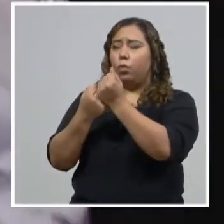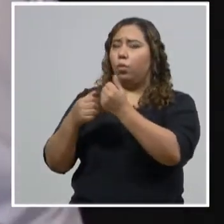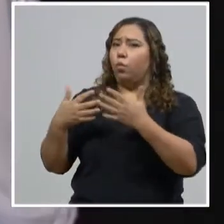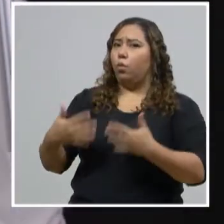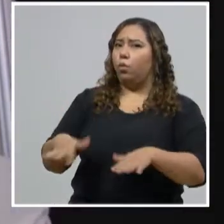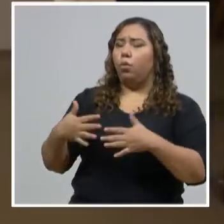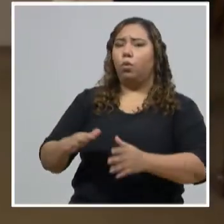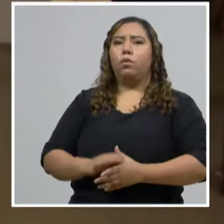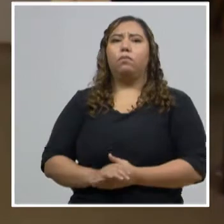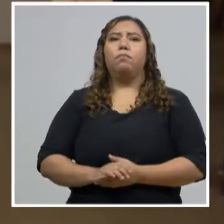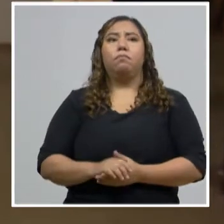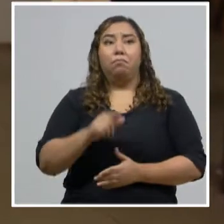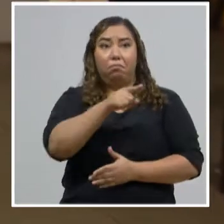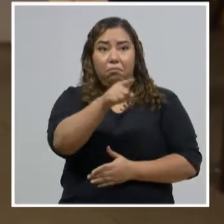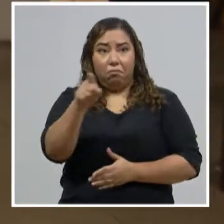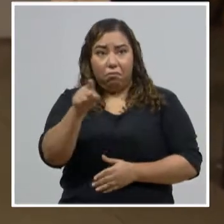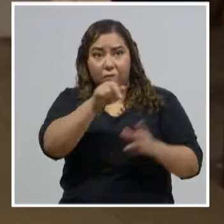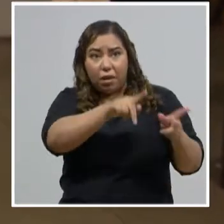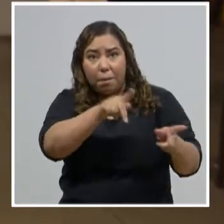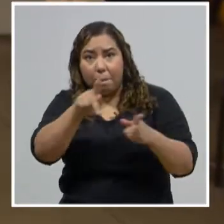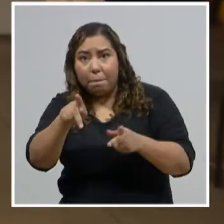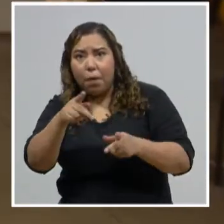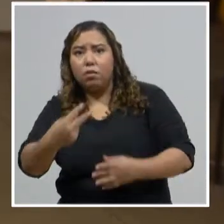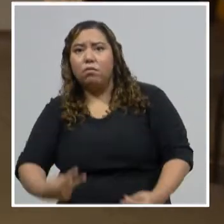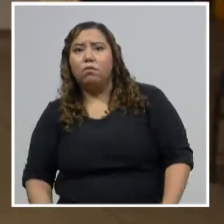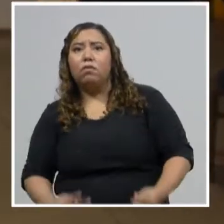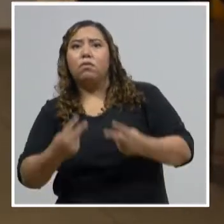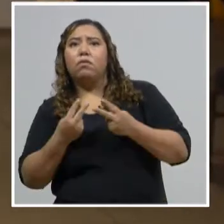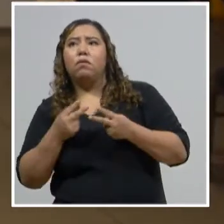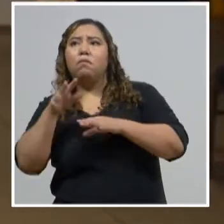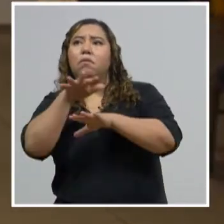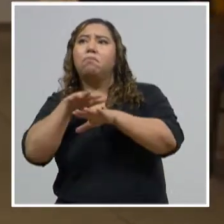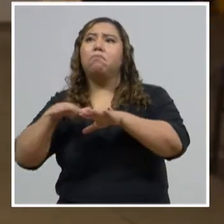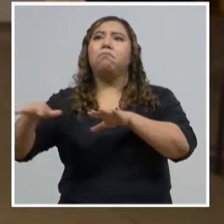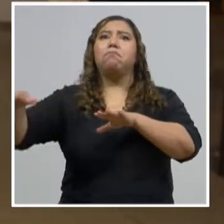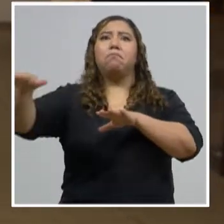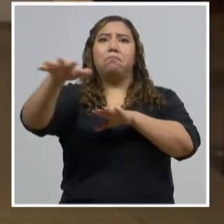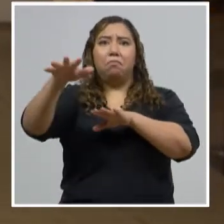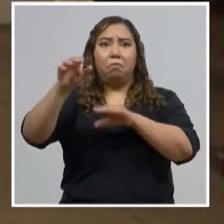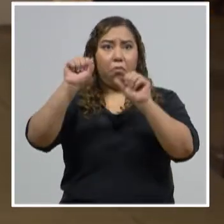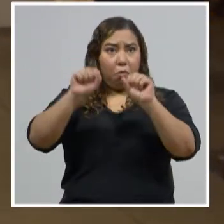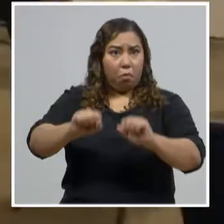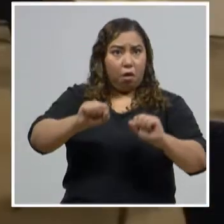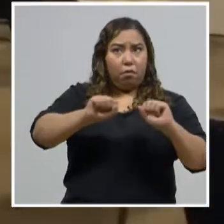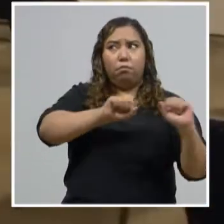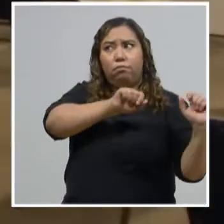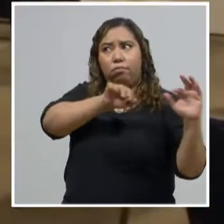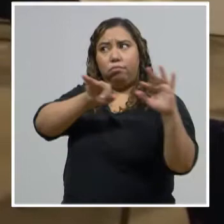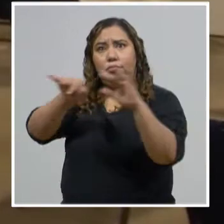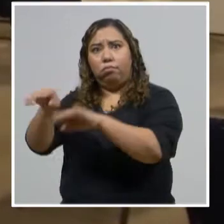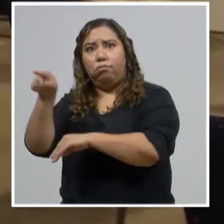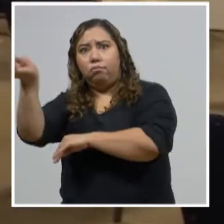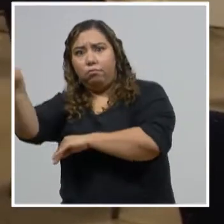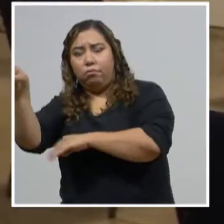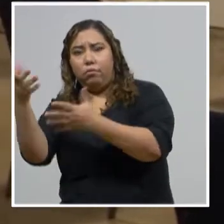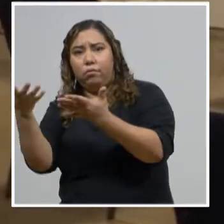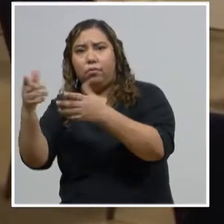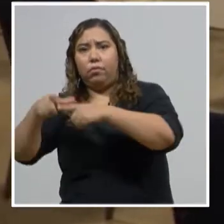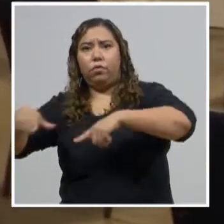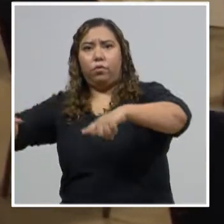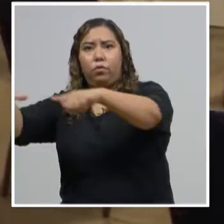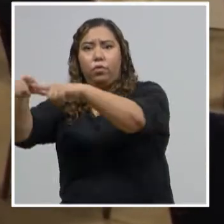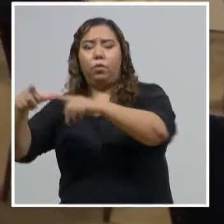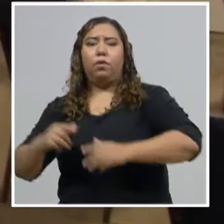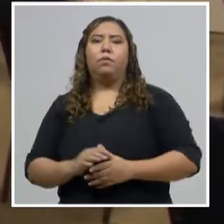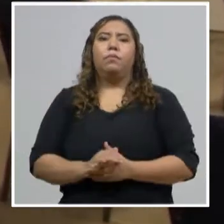poder atender a la ciudadanía que habita en el este de la ciudad capital y que también necesita buscarle la salud en estos momentos de la